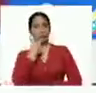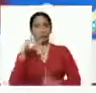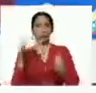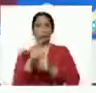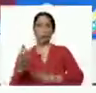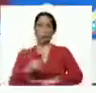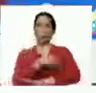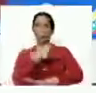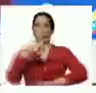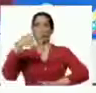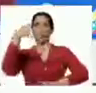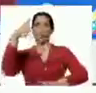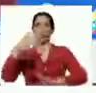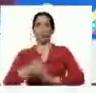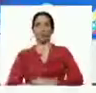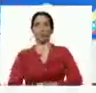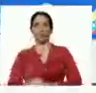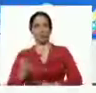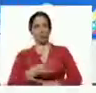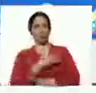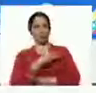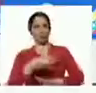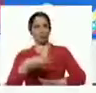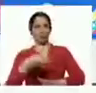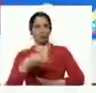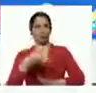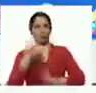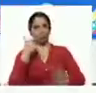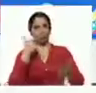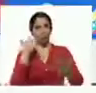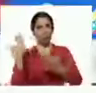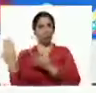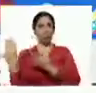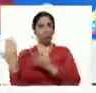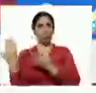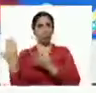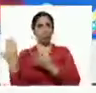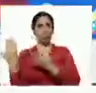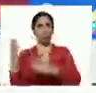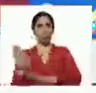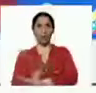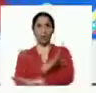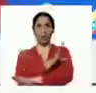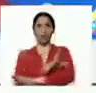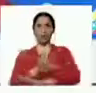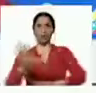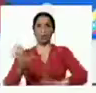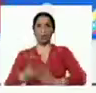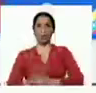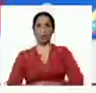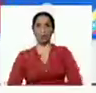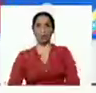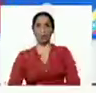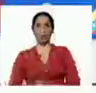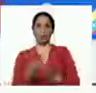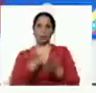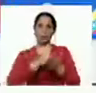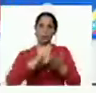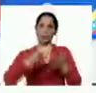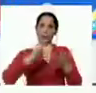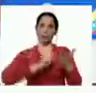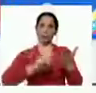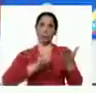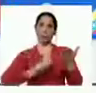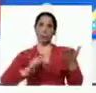poesía con bellosura con música vamos a regalarle esta canción compuesta escrita